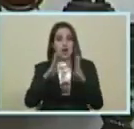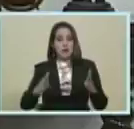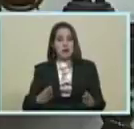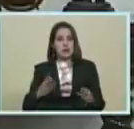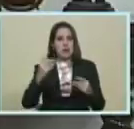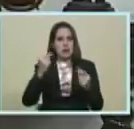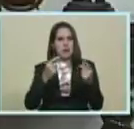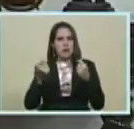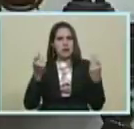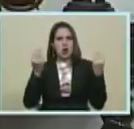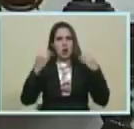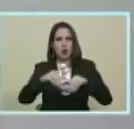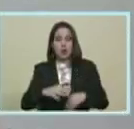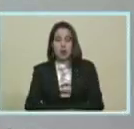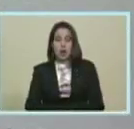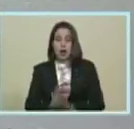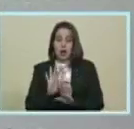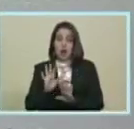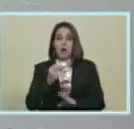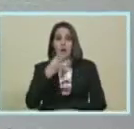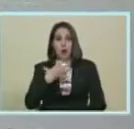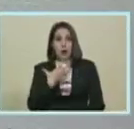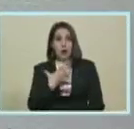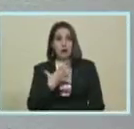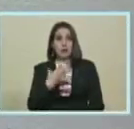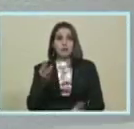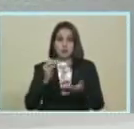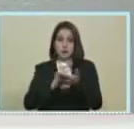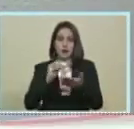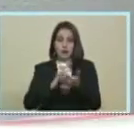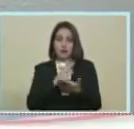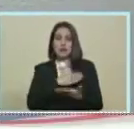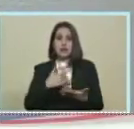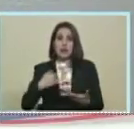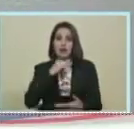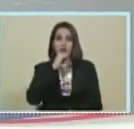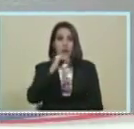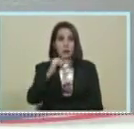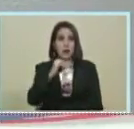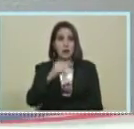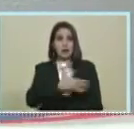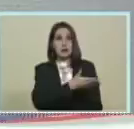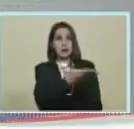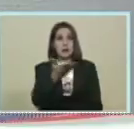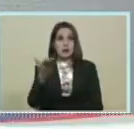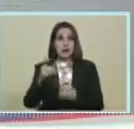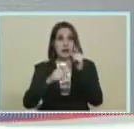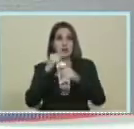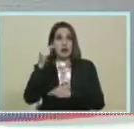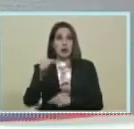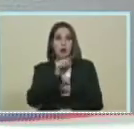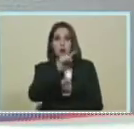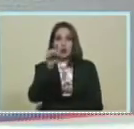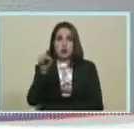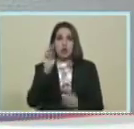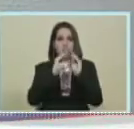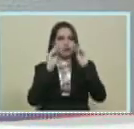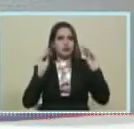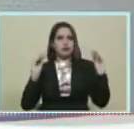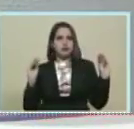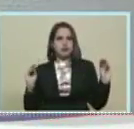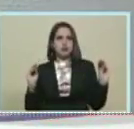De precios acordados? Bueno presidente De nuevo quiero informarle Que luego de que usted Anunciara